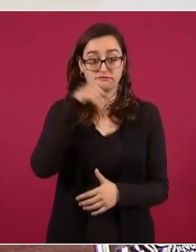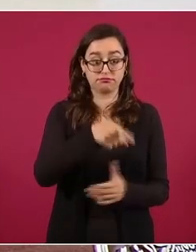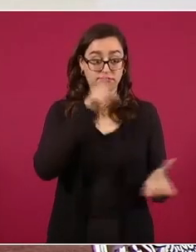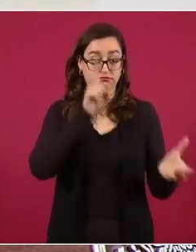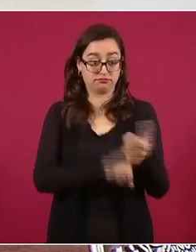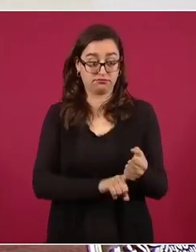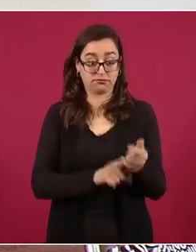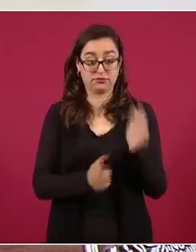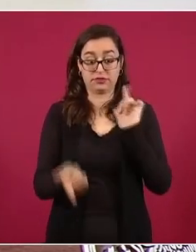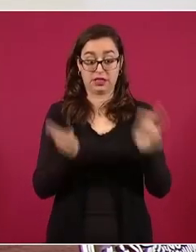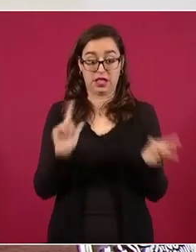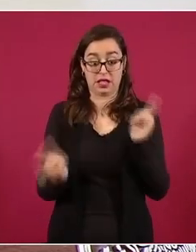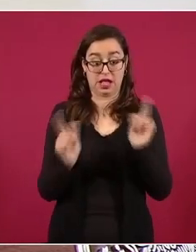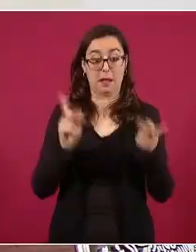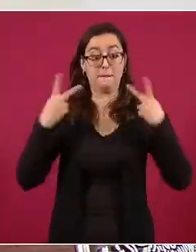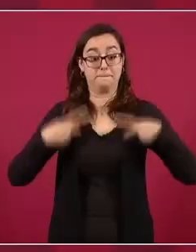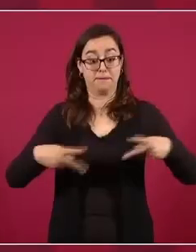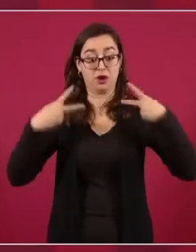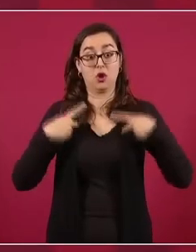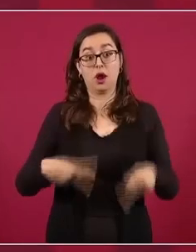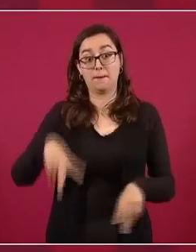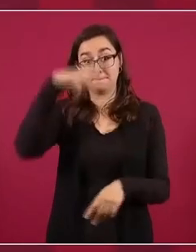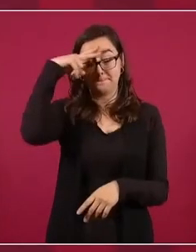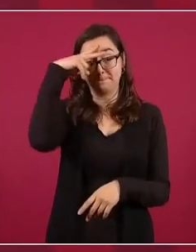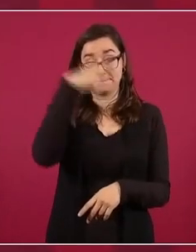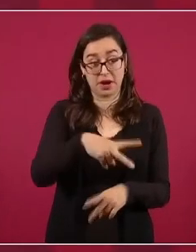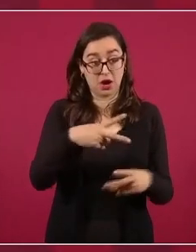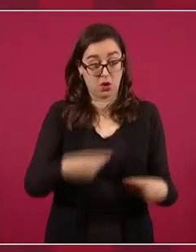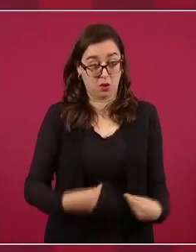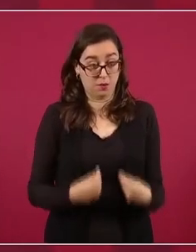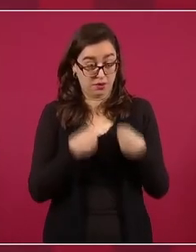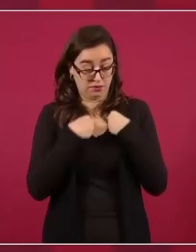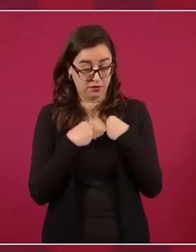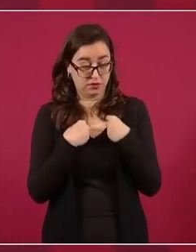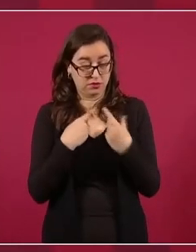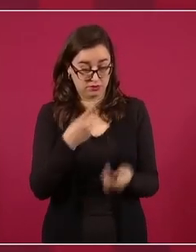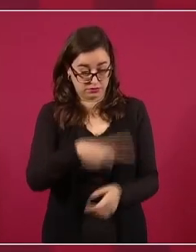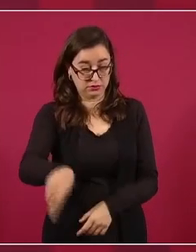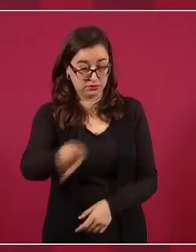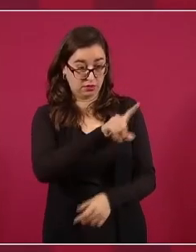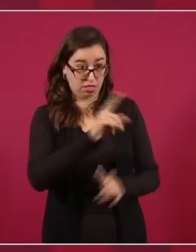pues no se van a dejar engañar,